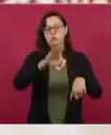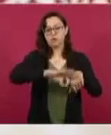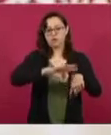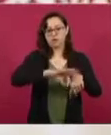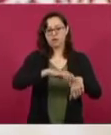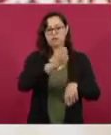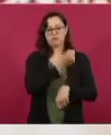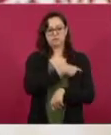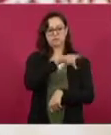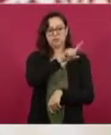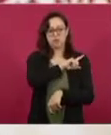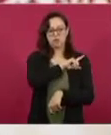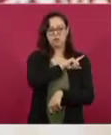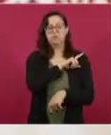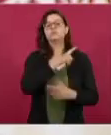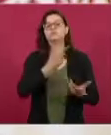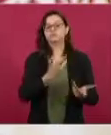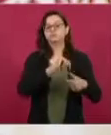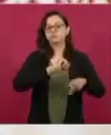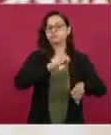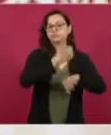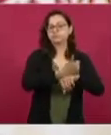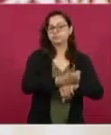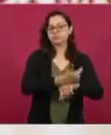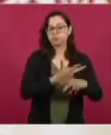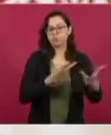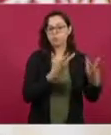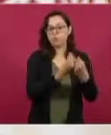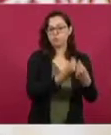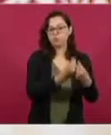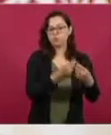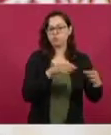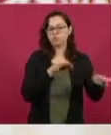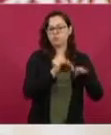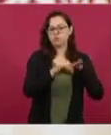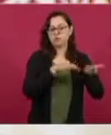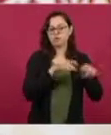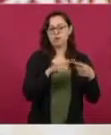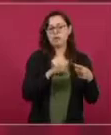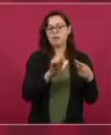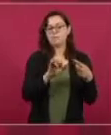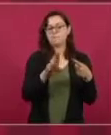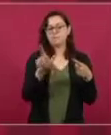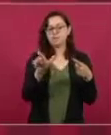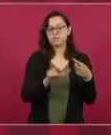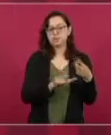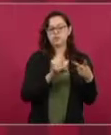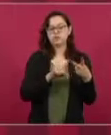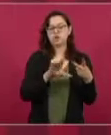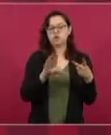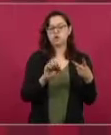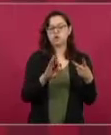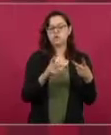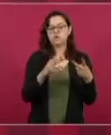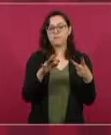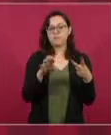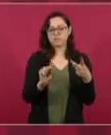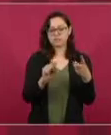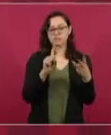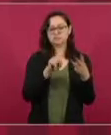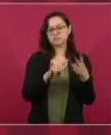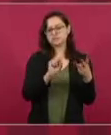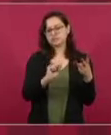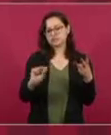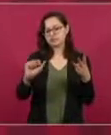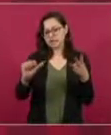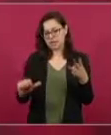India. Por parte de México están participando VIRMEX, COFEPRIS y, por supuesto, la Secretaría de Salud. Y, por último,